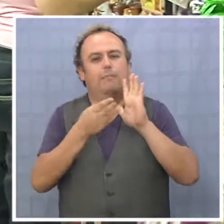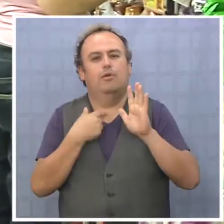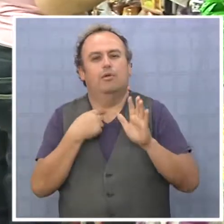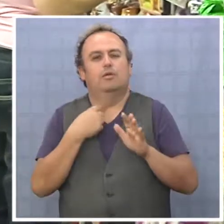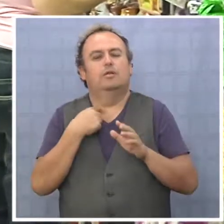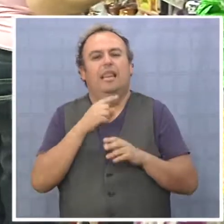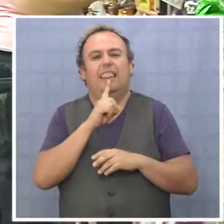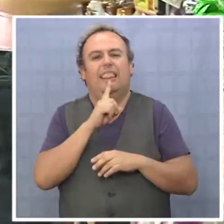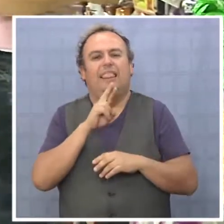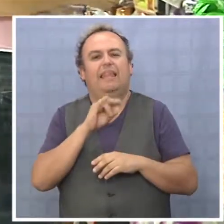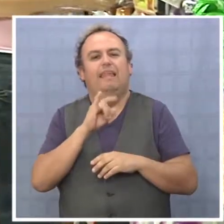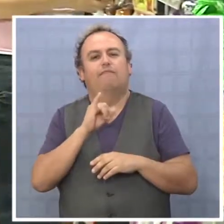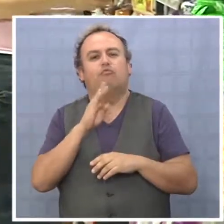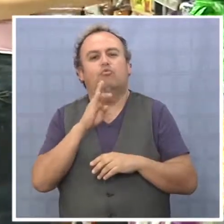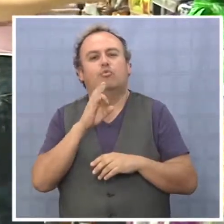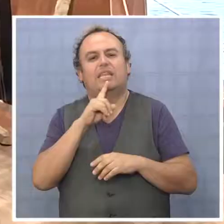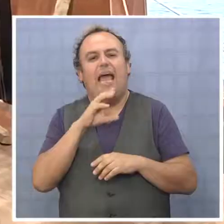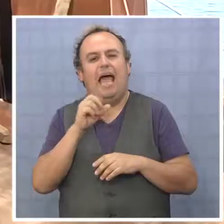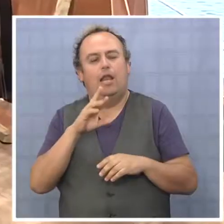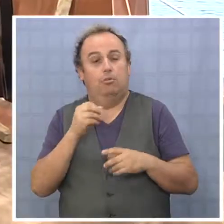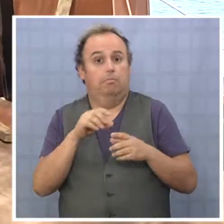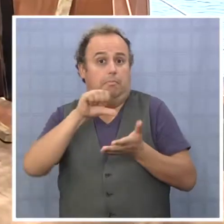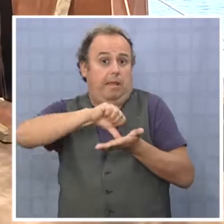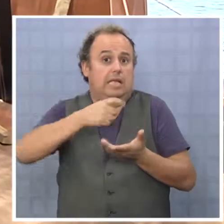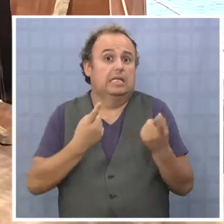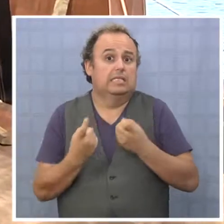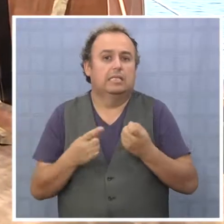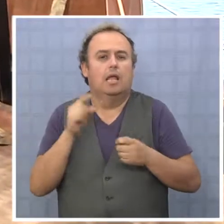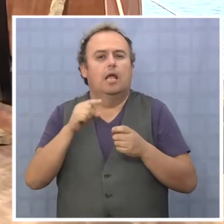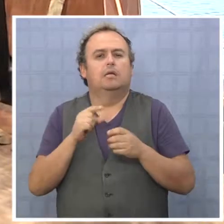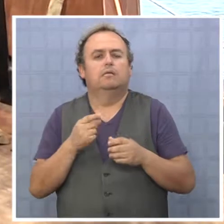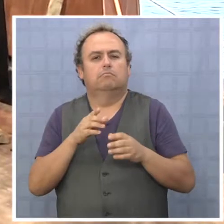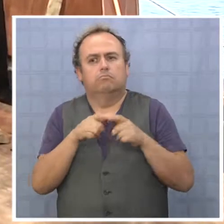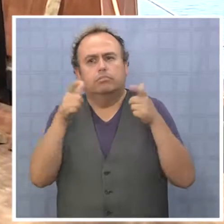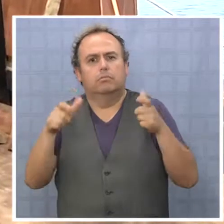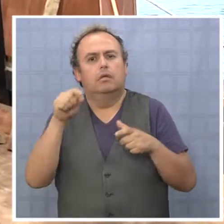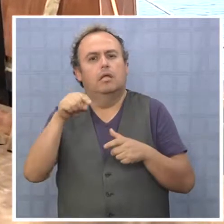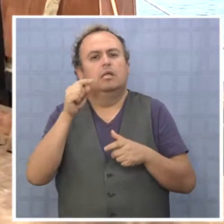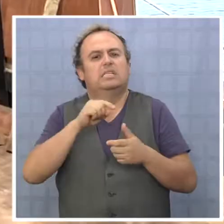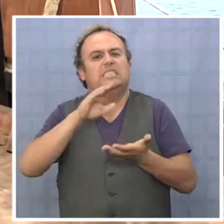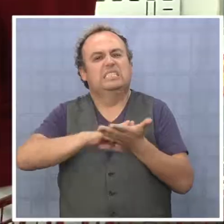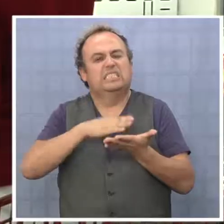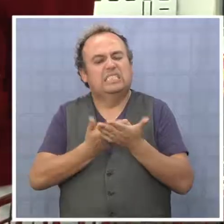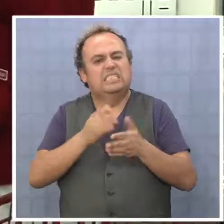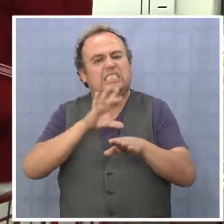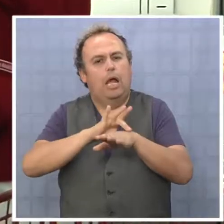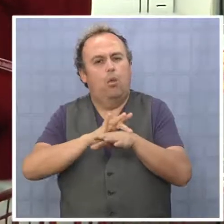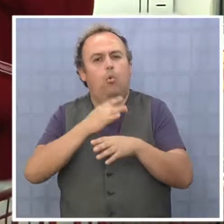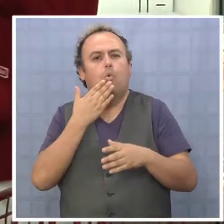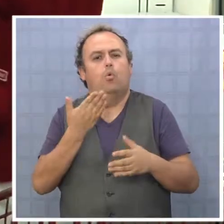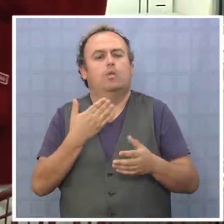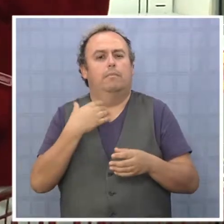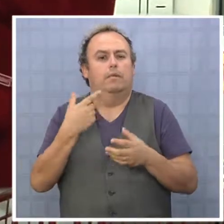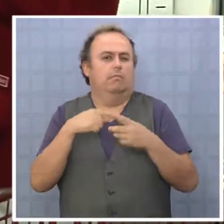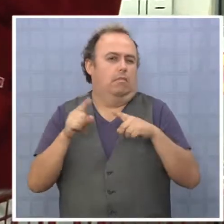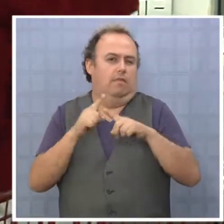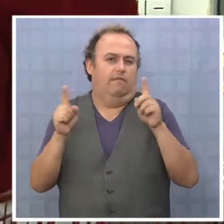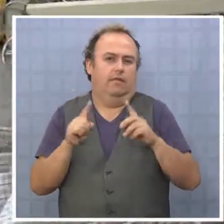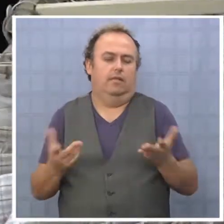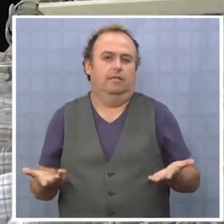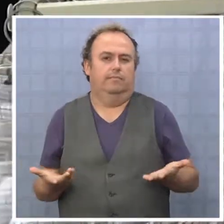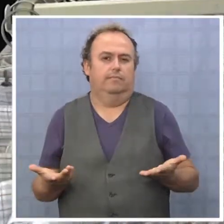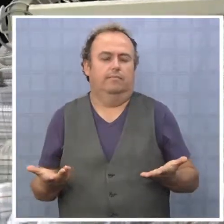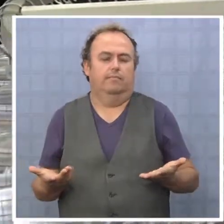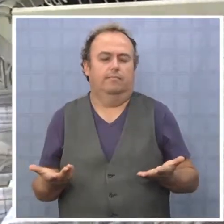el país necesita, materia que se extiende a la salud y a la educación, entre otras materias que convocan a la movilización social.